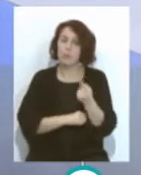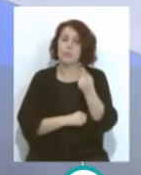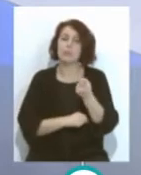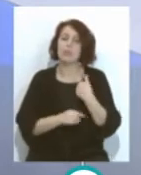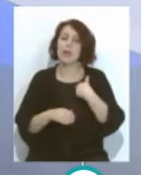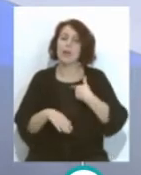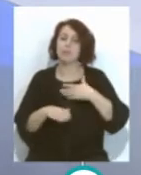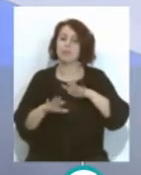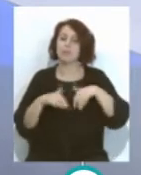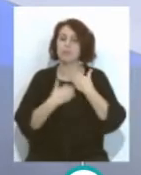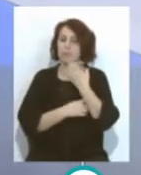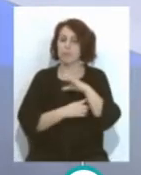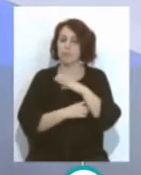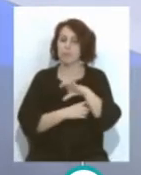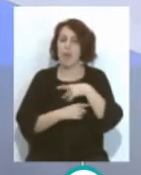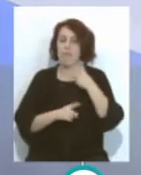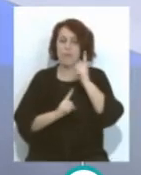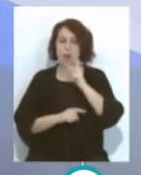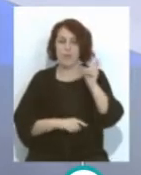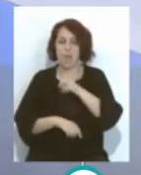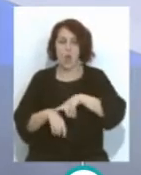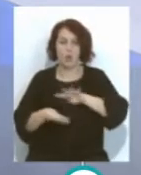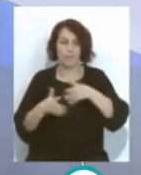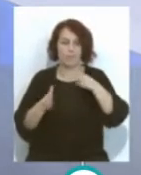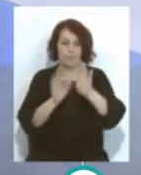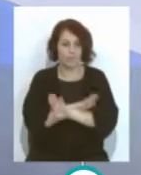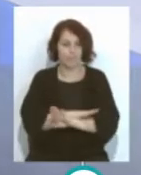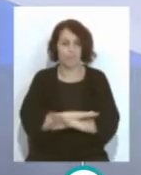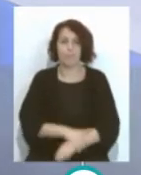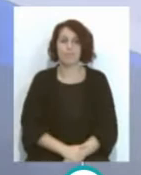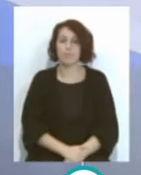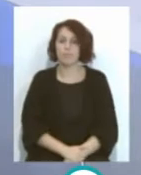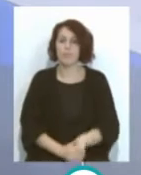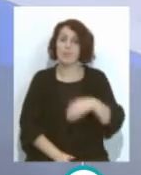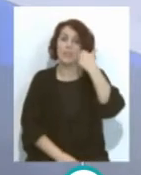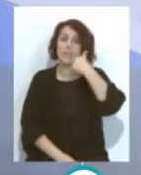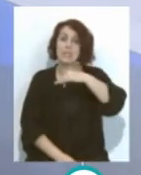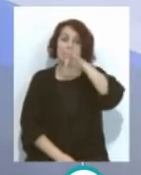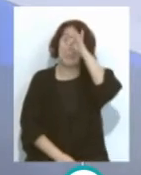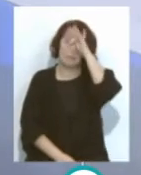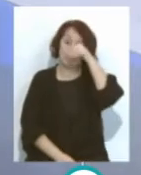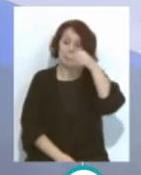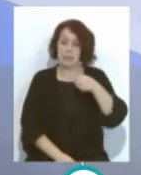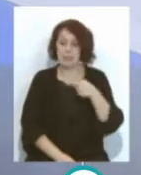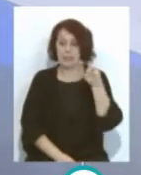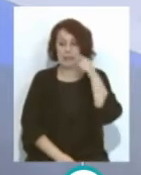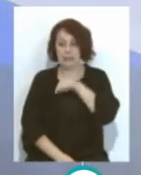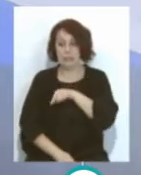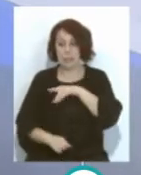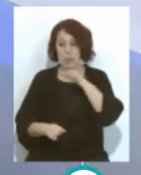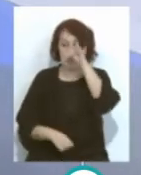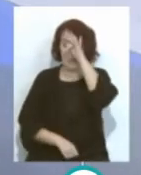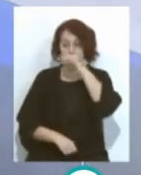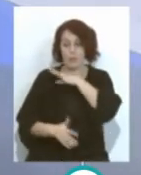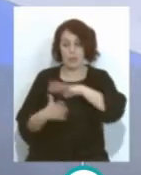juega en casa con el Athletic Club de Bilbao a las 9 de la noche El fin de semana, el domingo ese Se juega con el